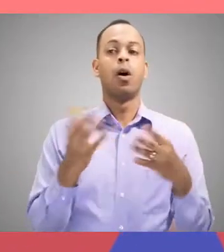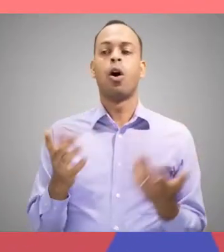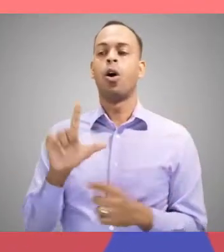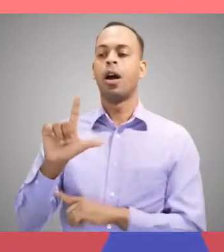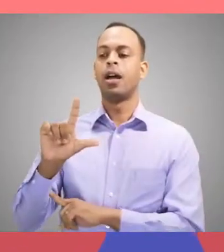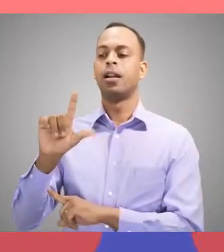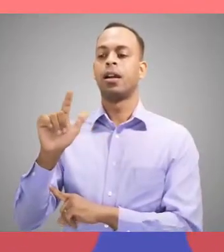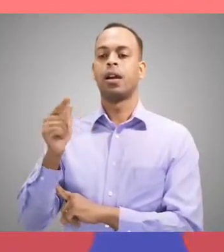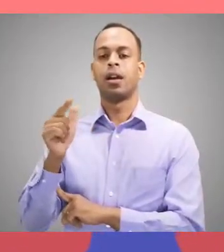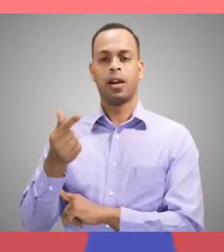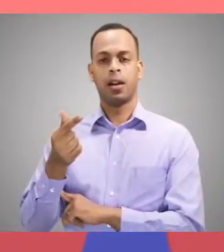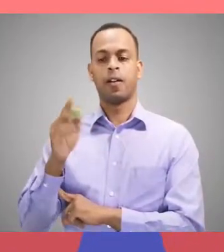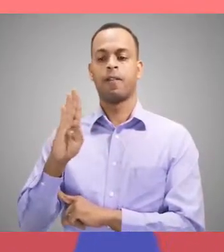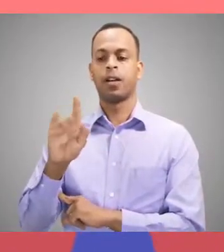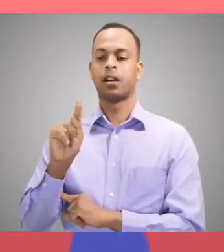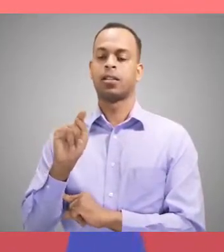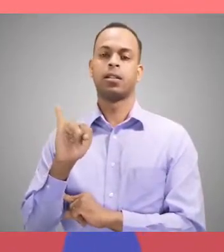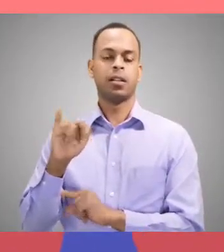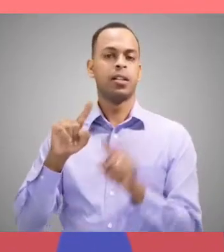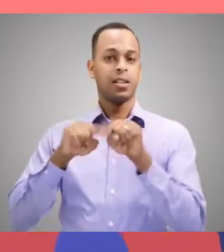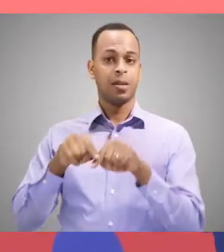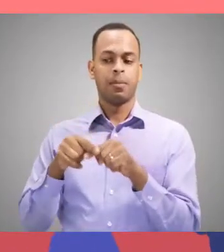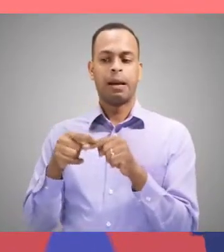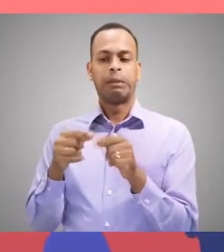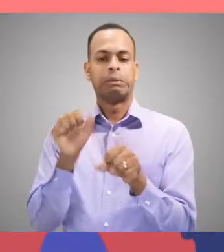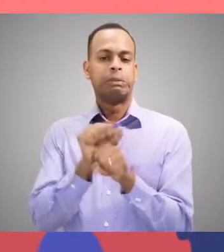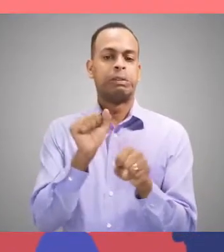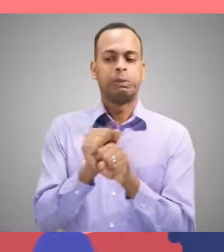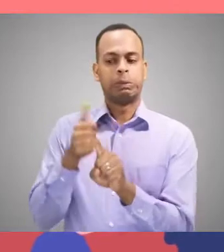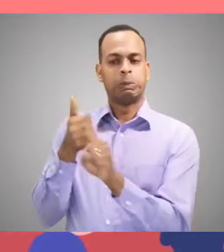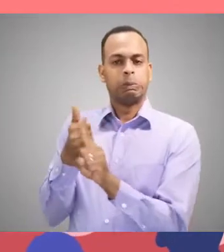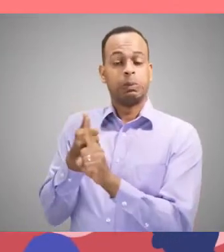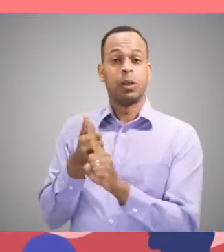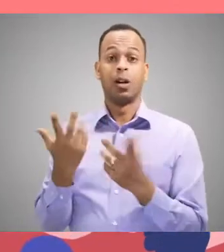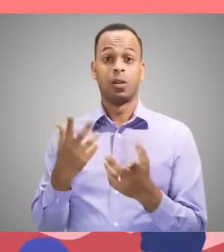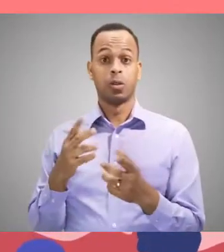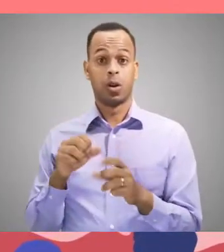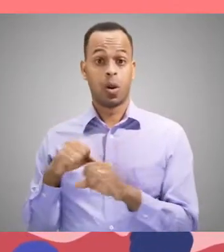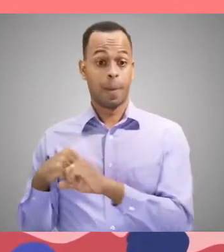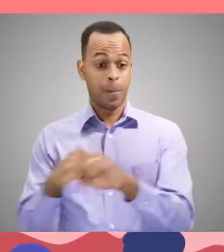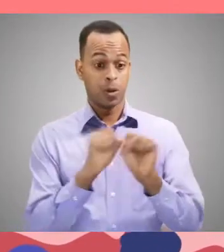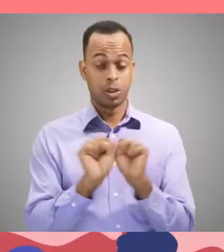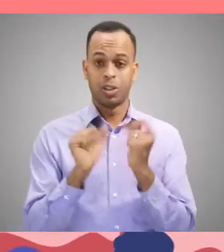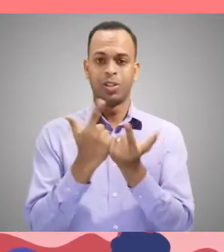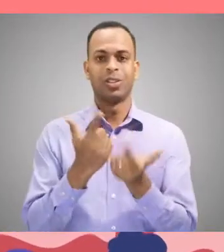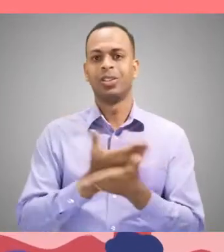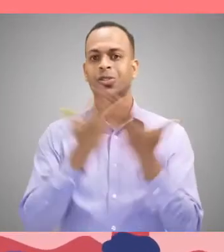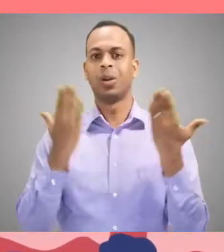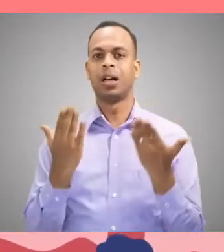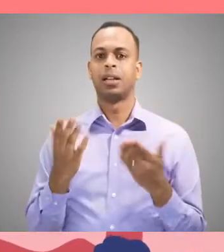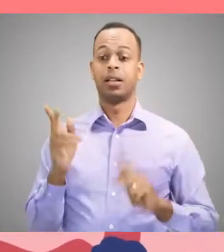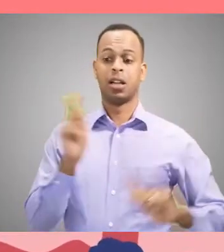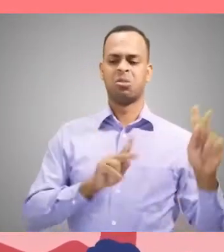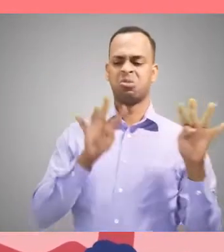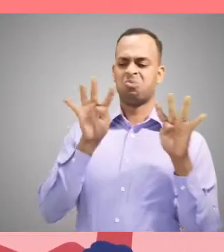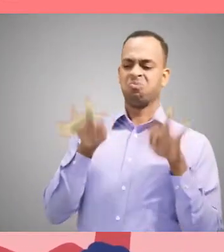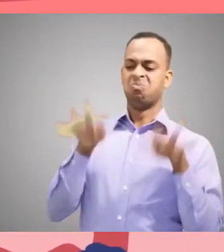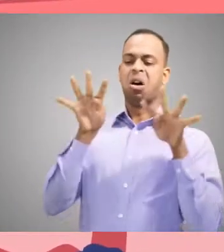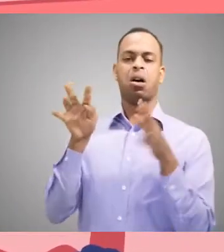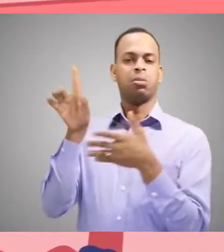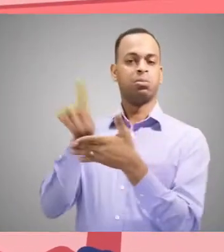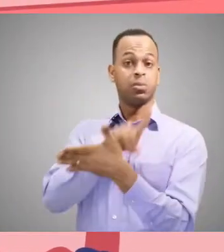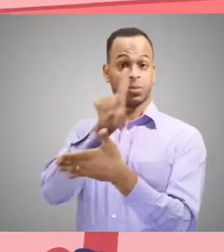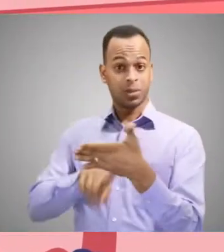LGBTI dependen de la economía informal, carecen de protección social y son víctimas de discriminación, lo que